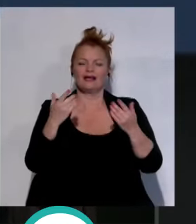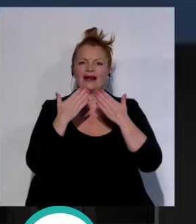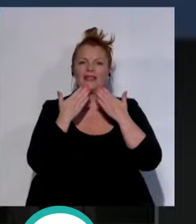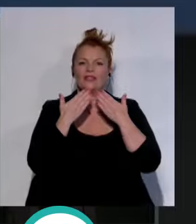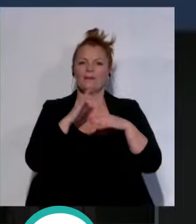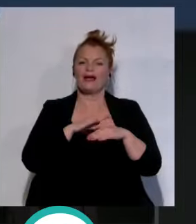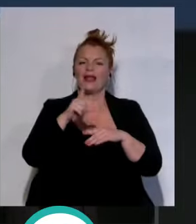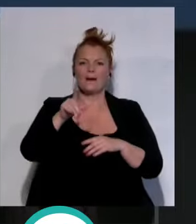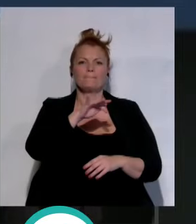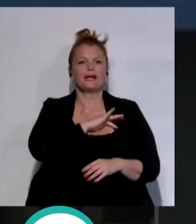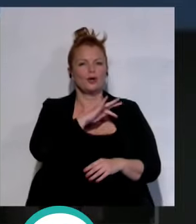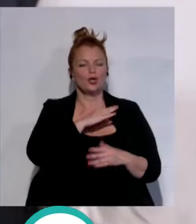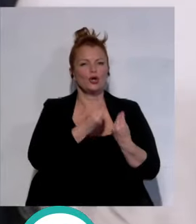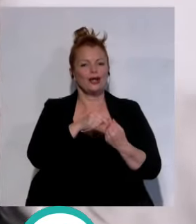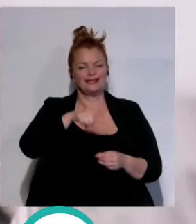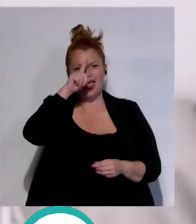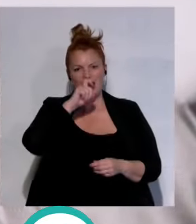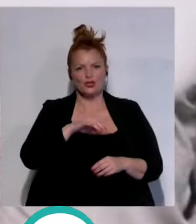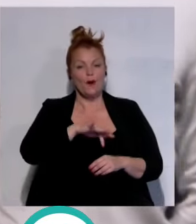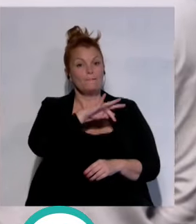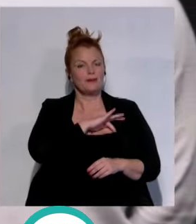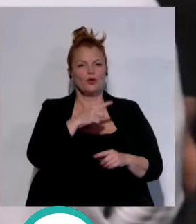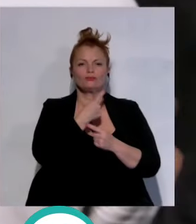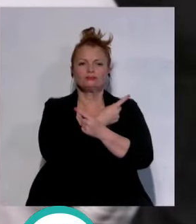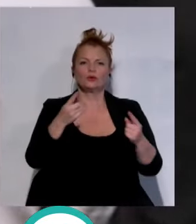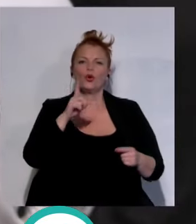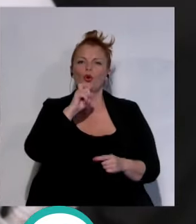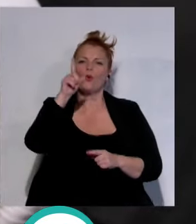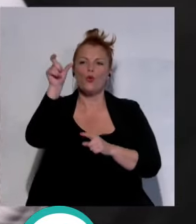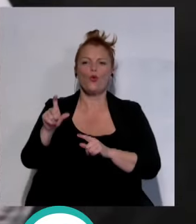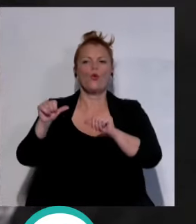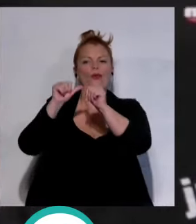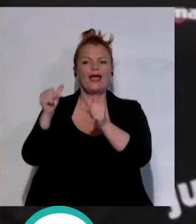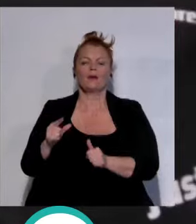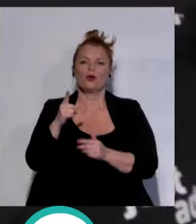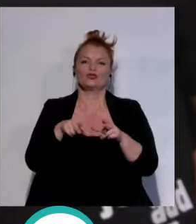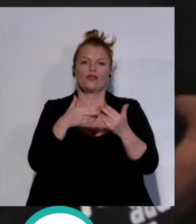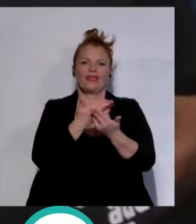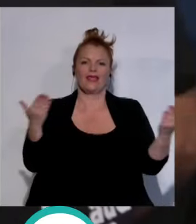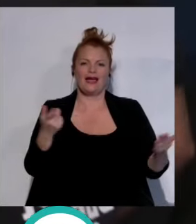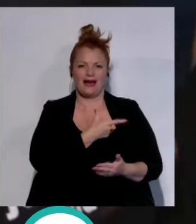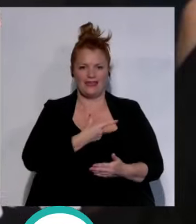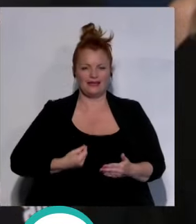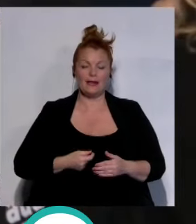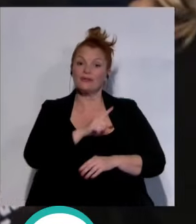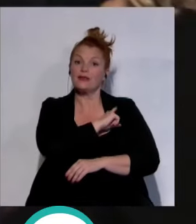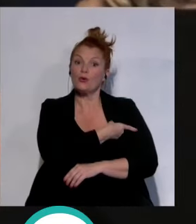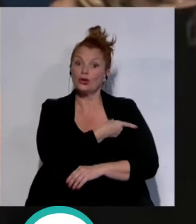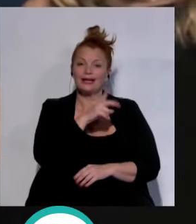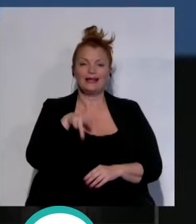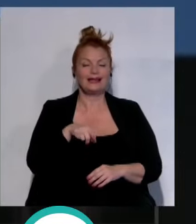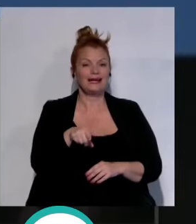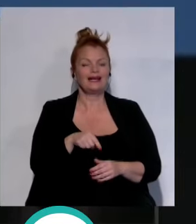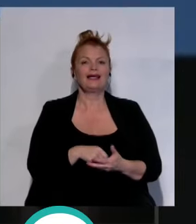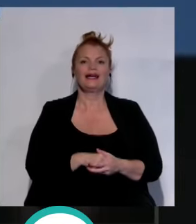los galardonados este año con estos premios a quienes señaló como ejemplo para la sociedad gaditana y el deporte también sobre todo